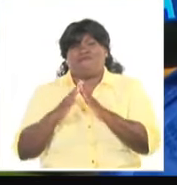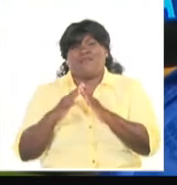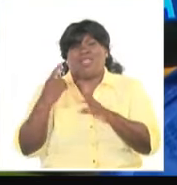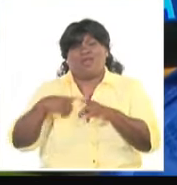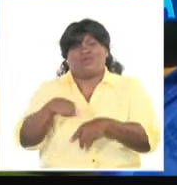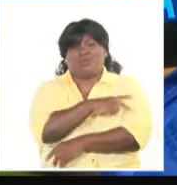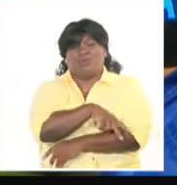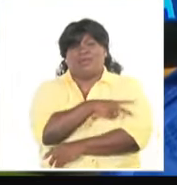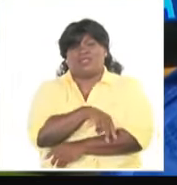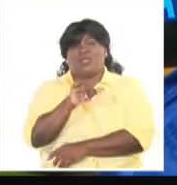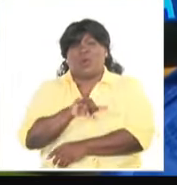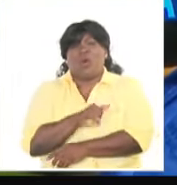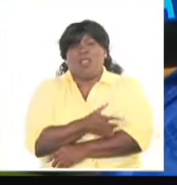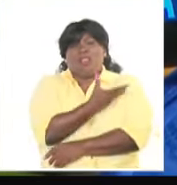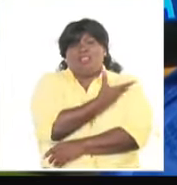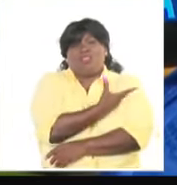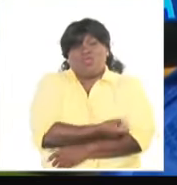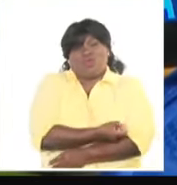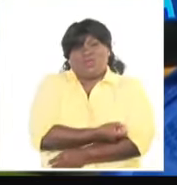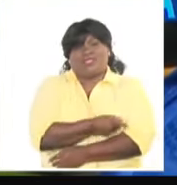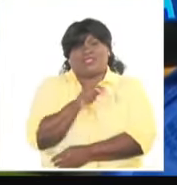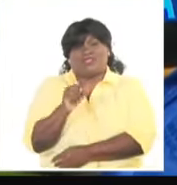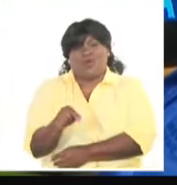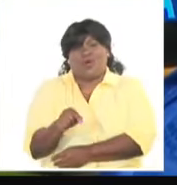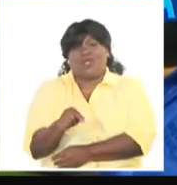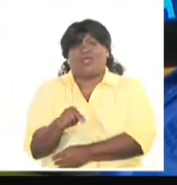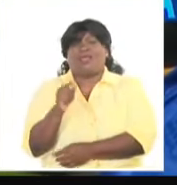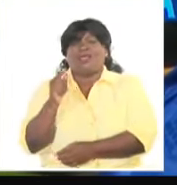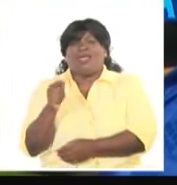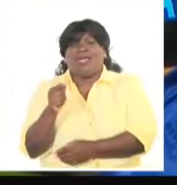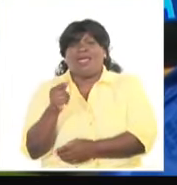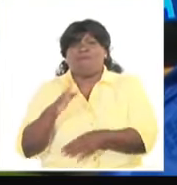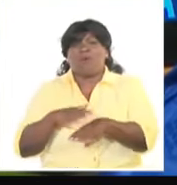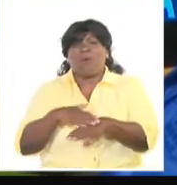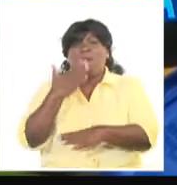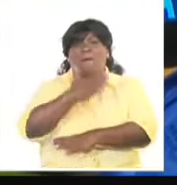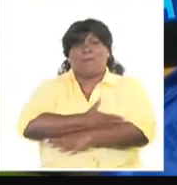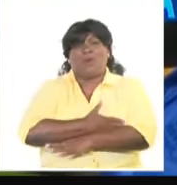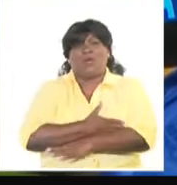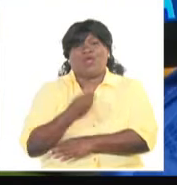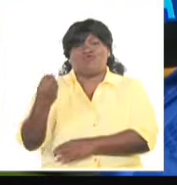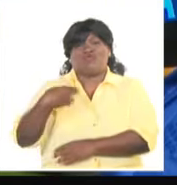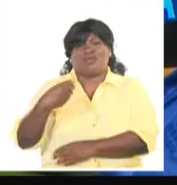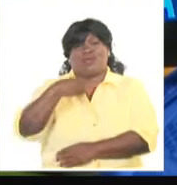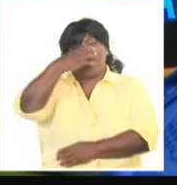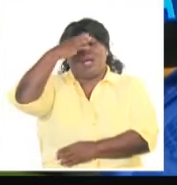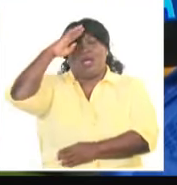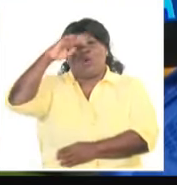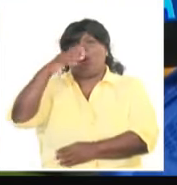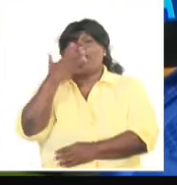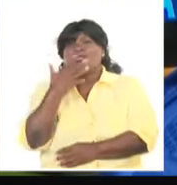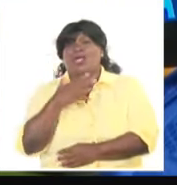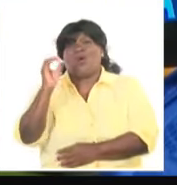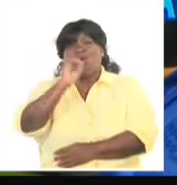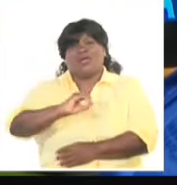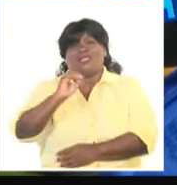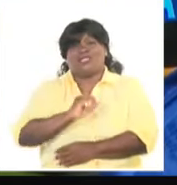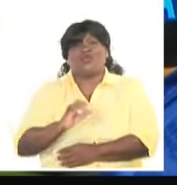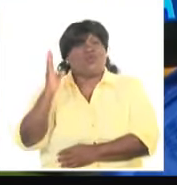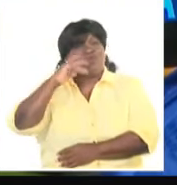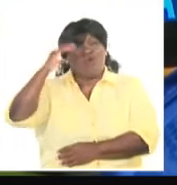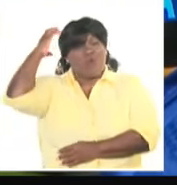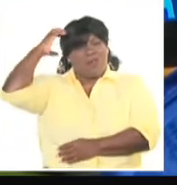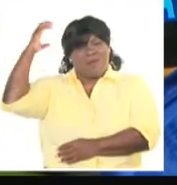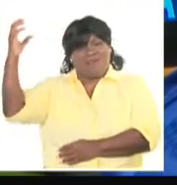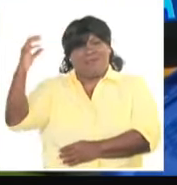donaciones que, venciendo los numerosos obstáculos del bloqueo, logran hacer llegar a nuestro país organizaciones no gubernamentales.